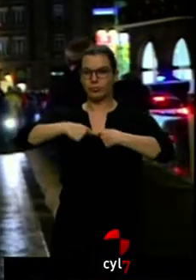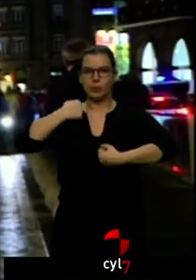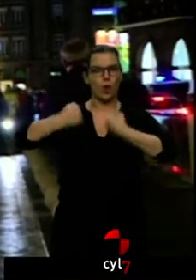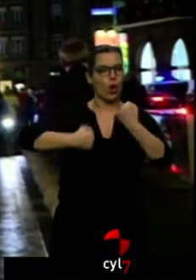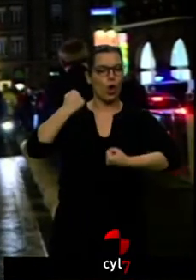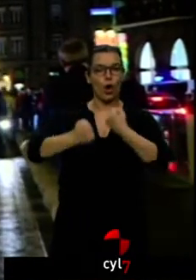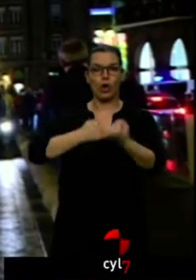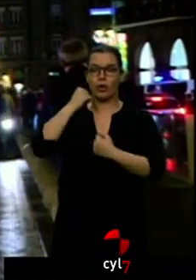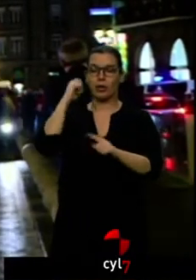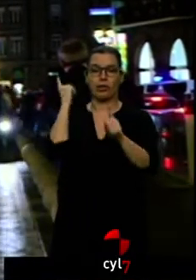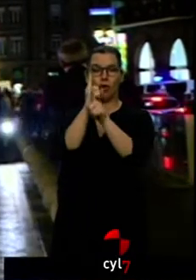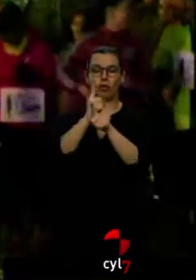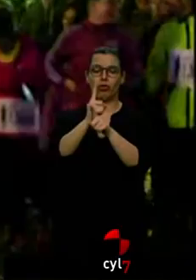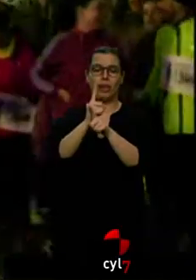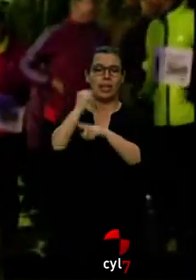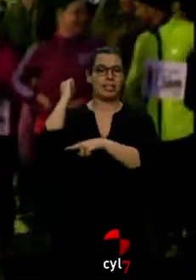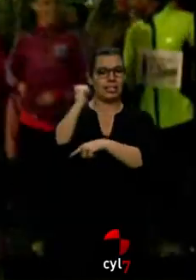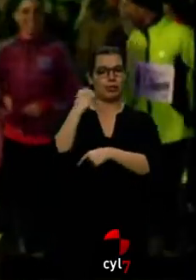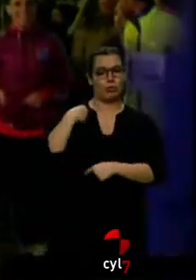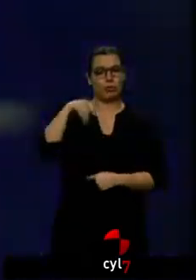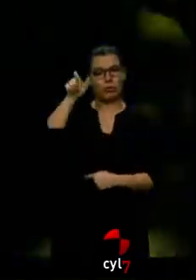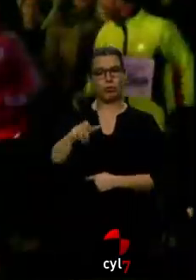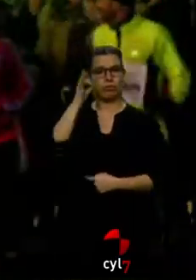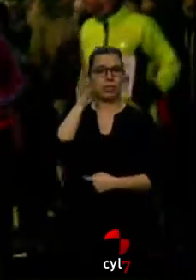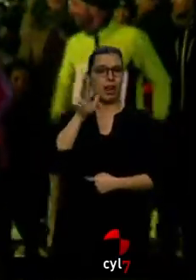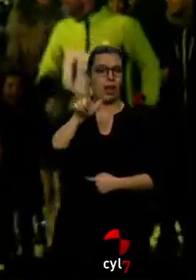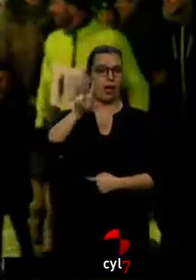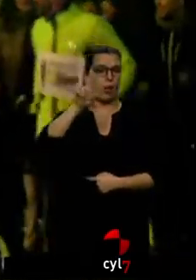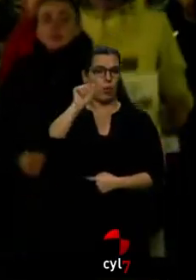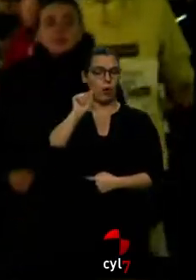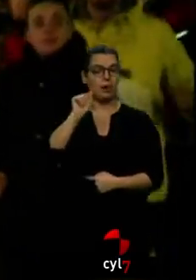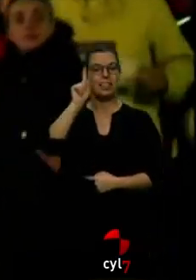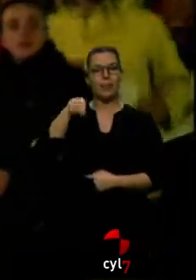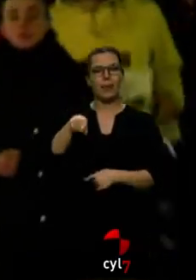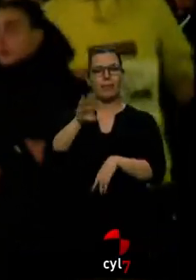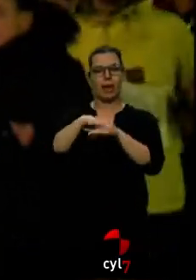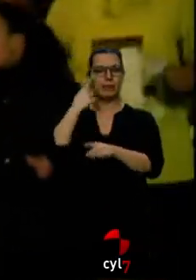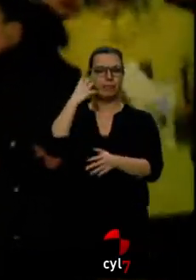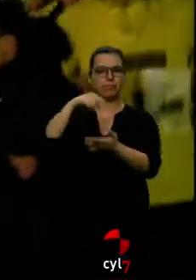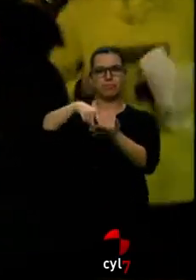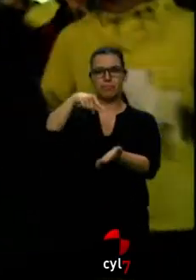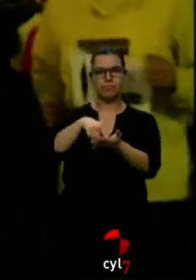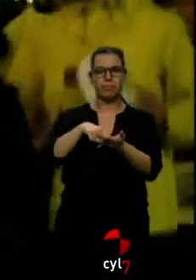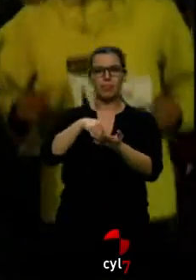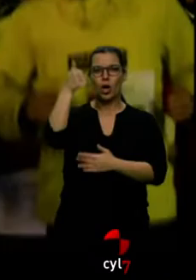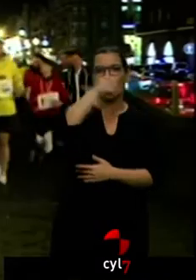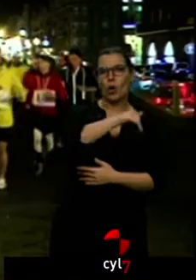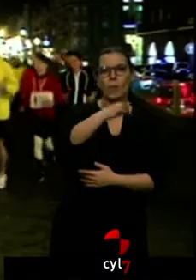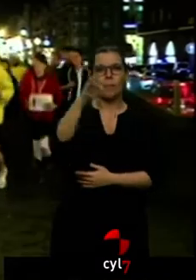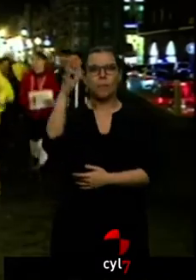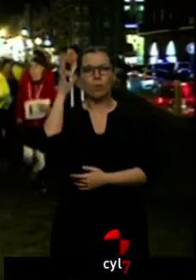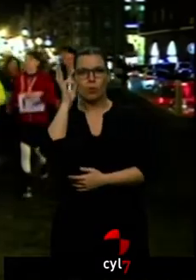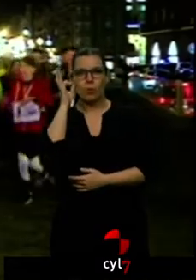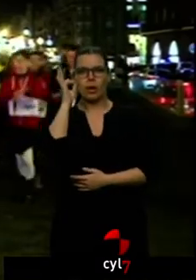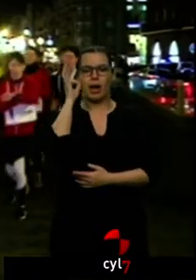mostrar su repulsa por el asesinato de Laura. También para lanzar el mensaje para reivindicar que tanto hombres como mujeres pueden salir a